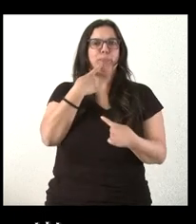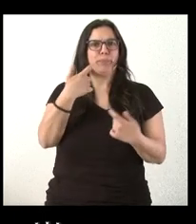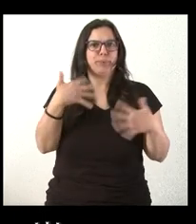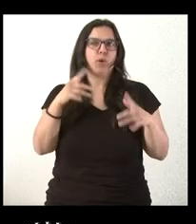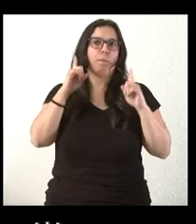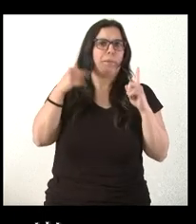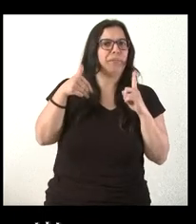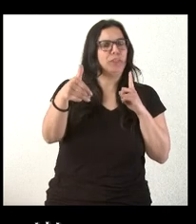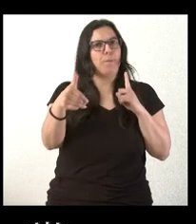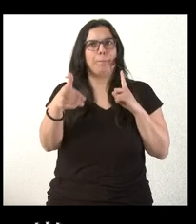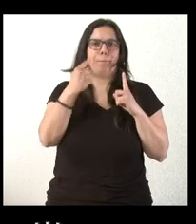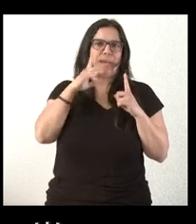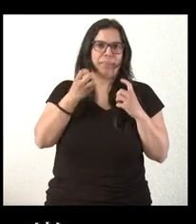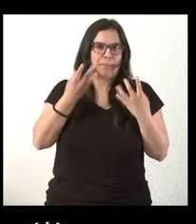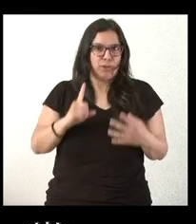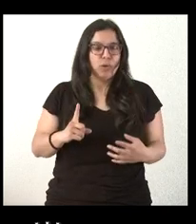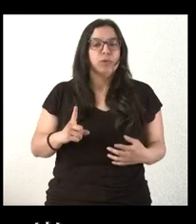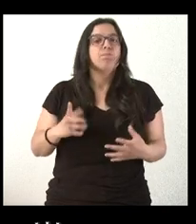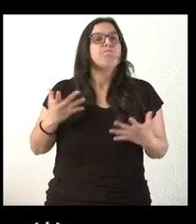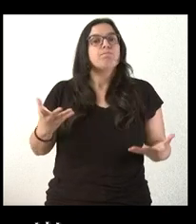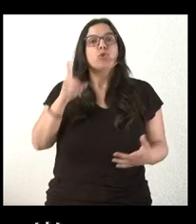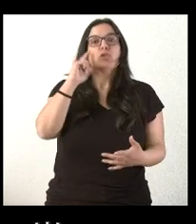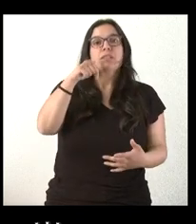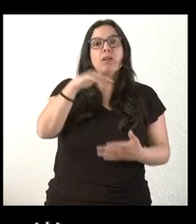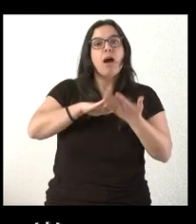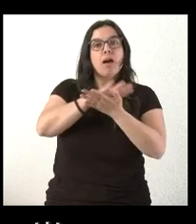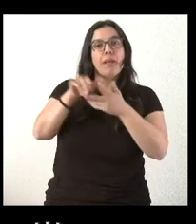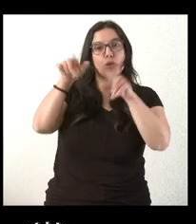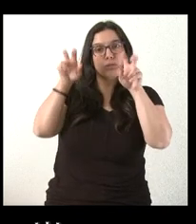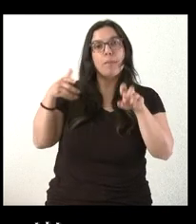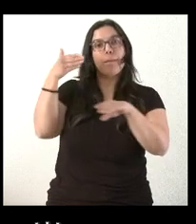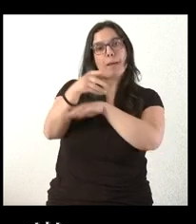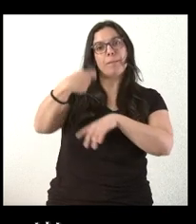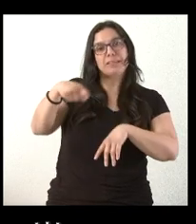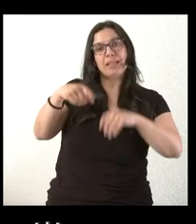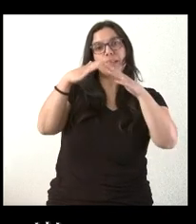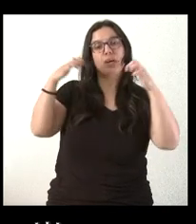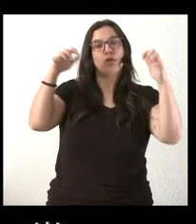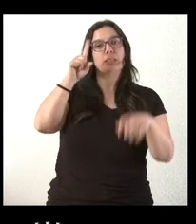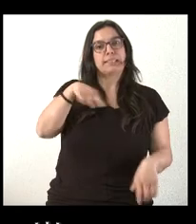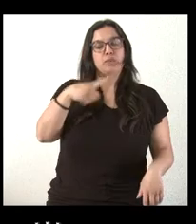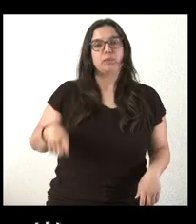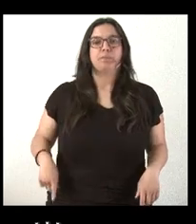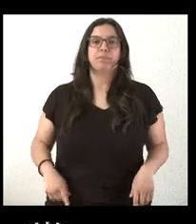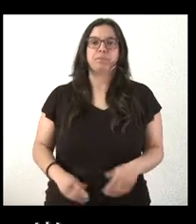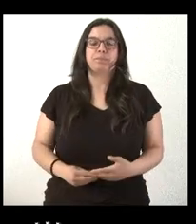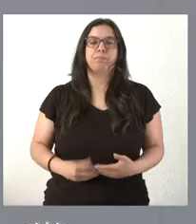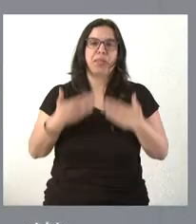previsiones, que no son muy halagüeñas. No sé si lo han abordado y piensa comparecer el presidente. Gracias.